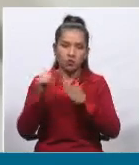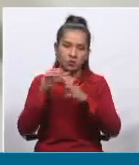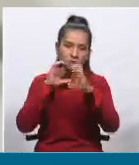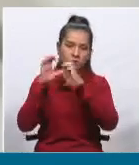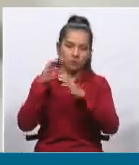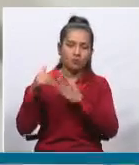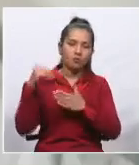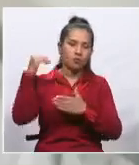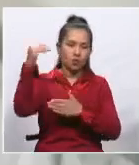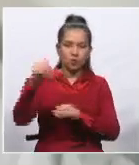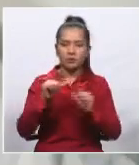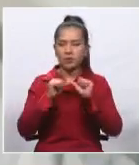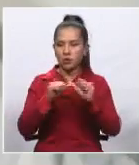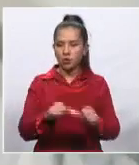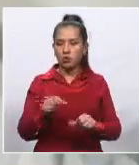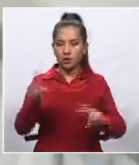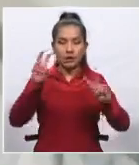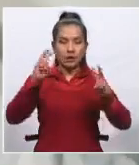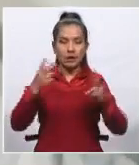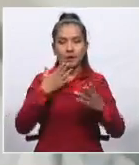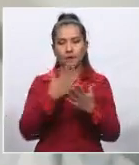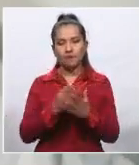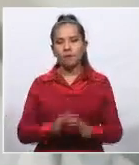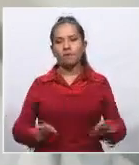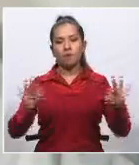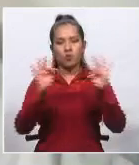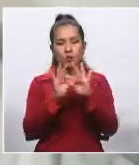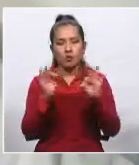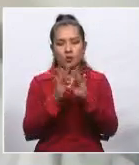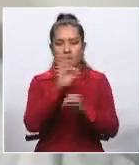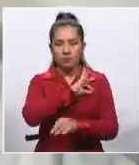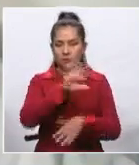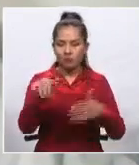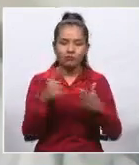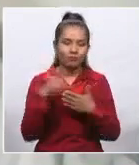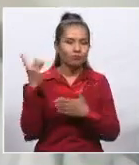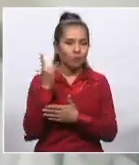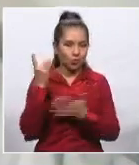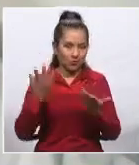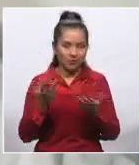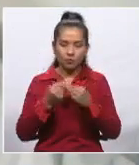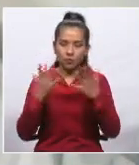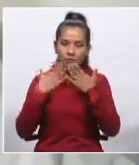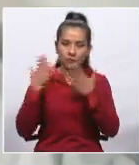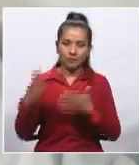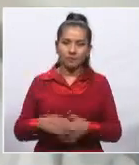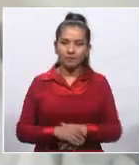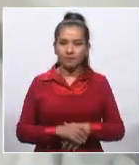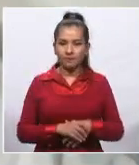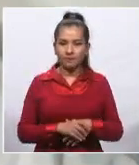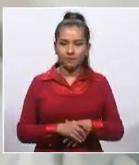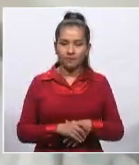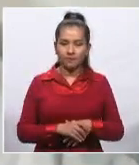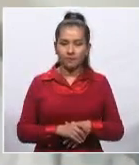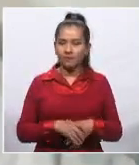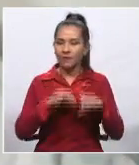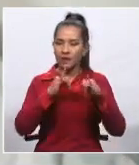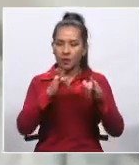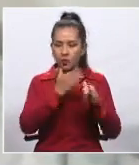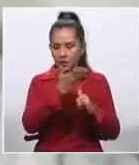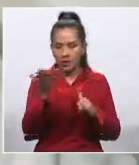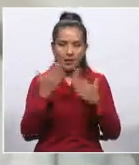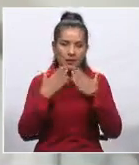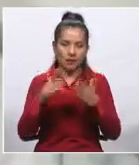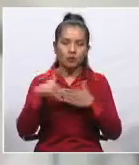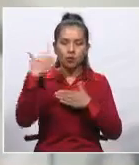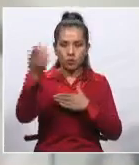conversación que definitivamente es un megaproyecto en beneficio de todos los bolivianos y bolivianas. Muchísimas gracias. A ustedes las gracias. Hasta